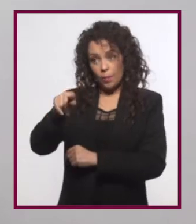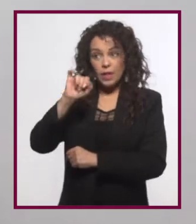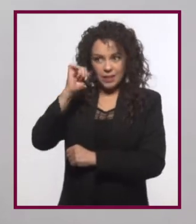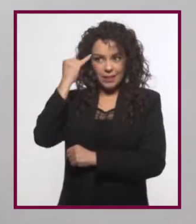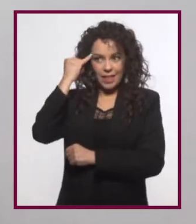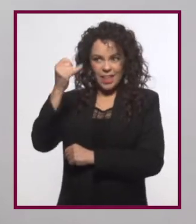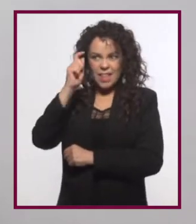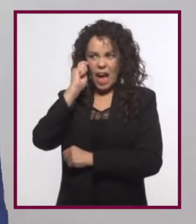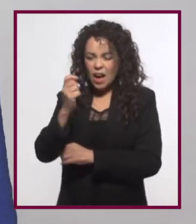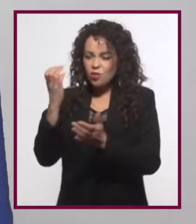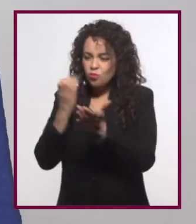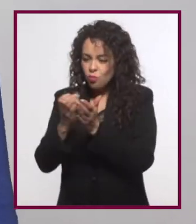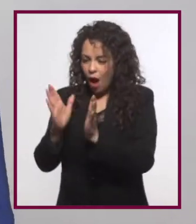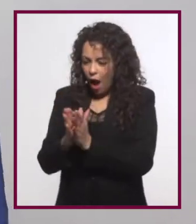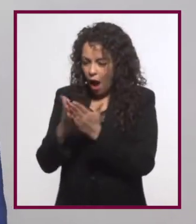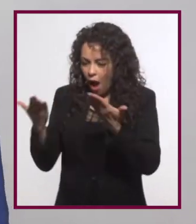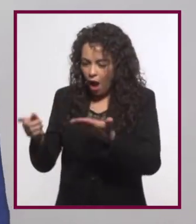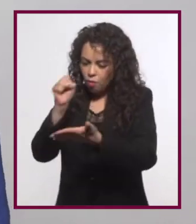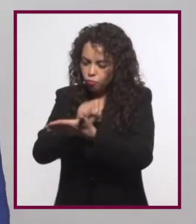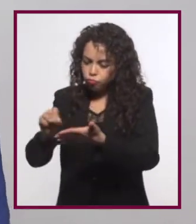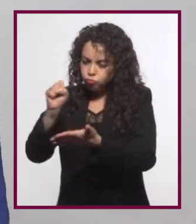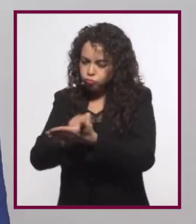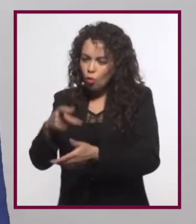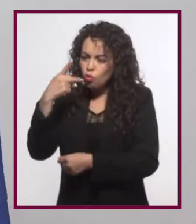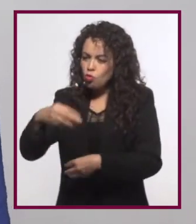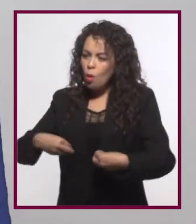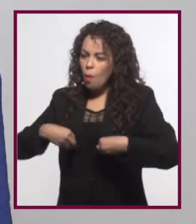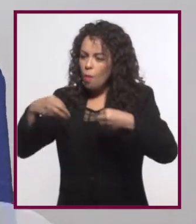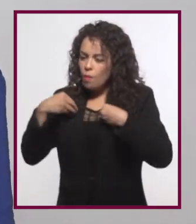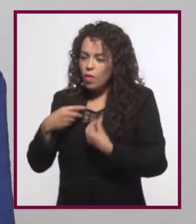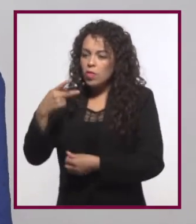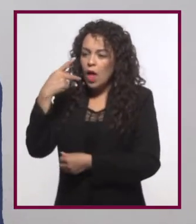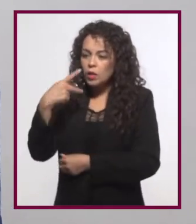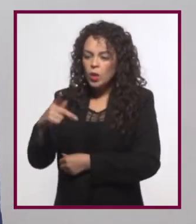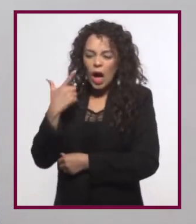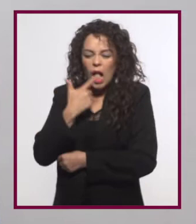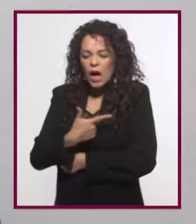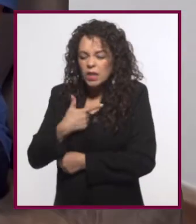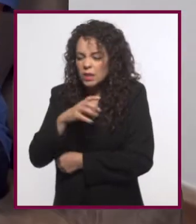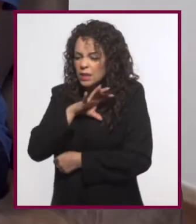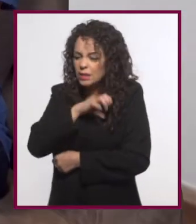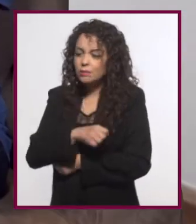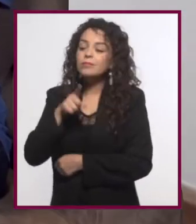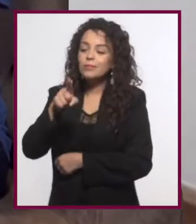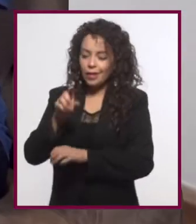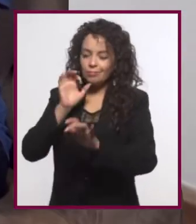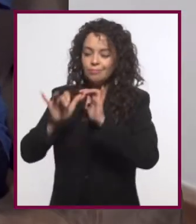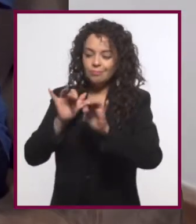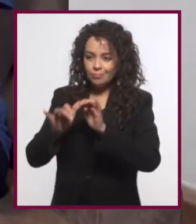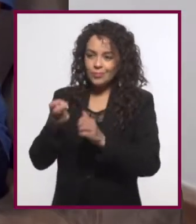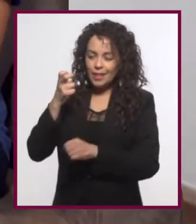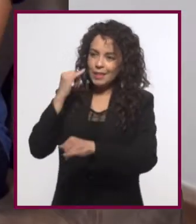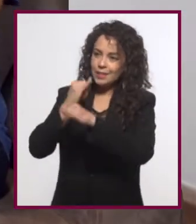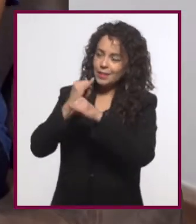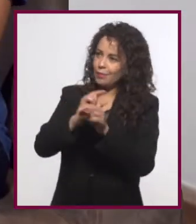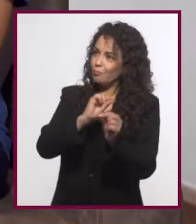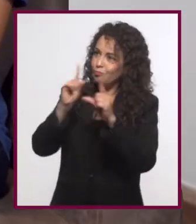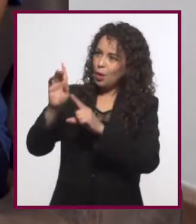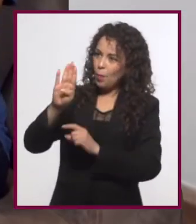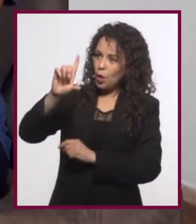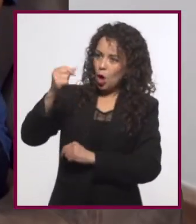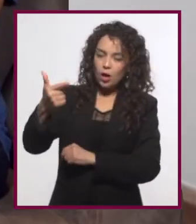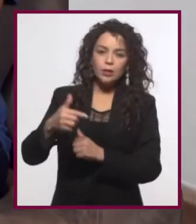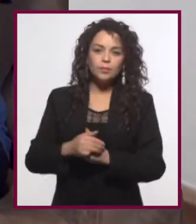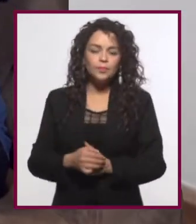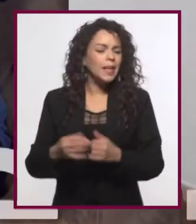tienes la idea de que es como una libreta donde anotas cosas sobre tu vida y tus gustos, ¿no? Pues un blog es algo así como